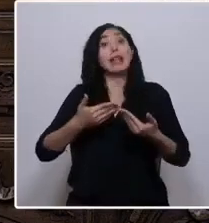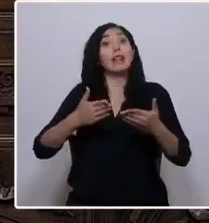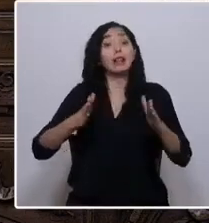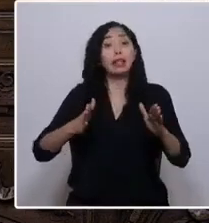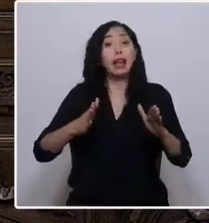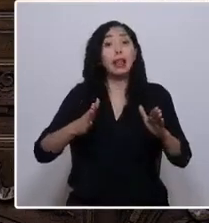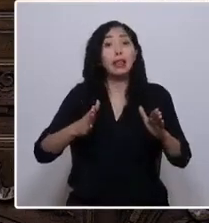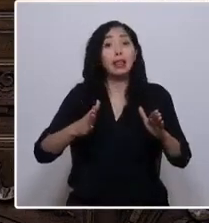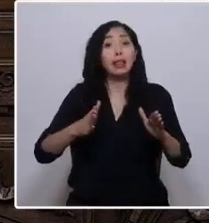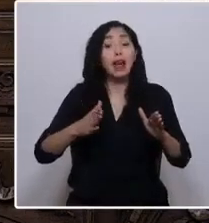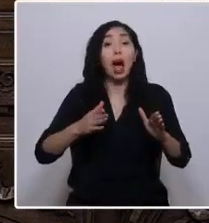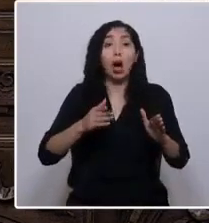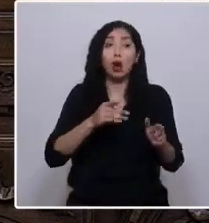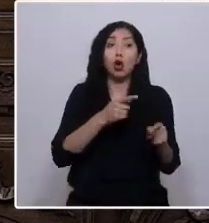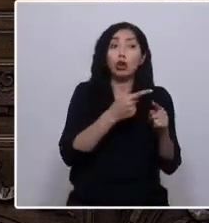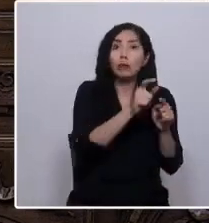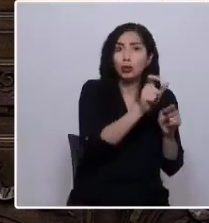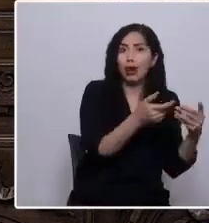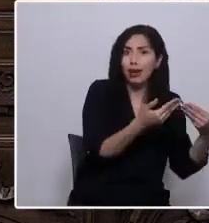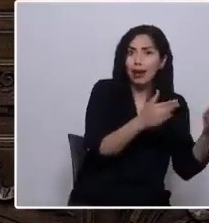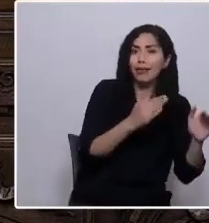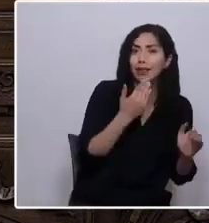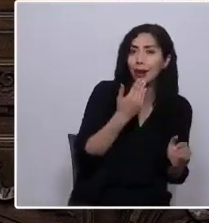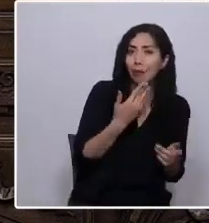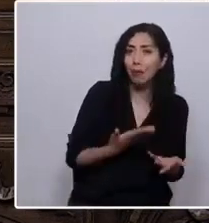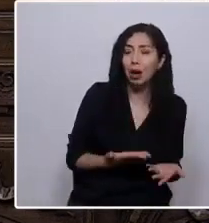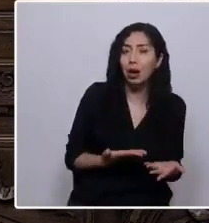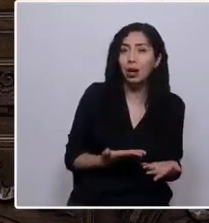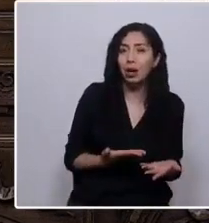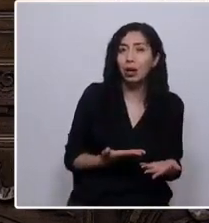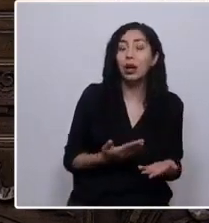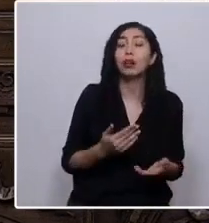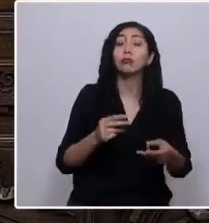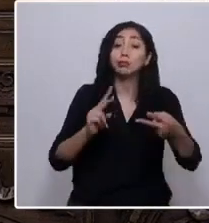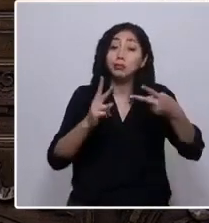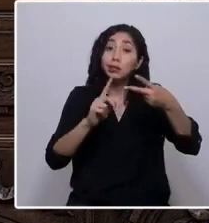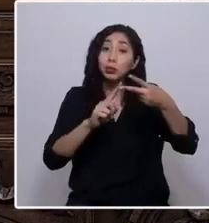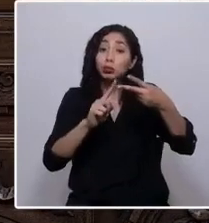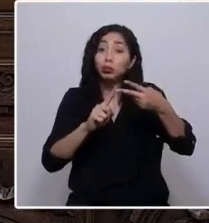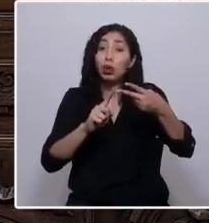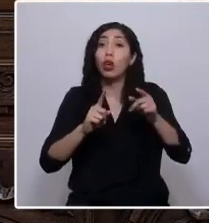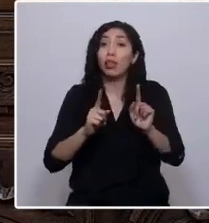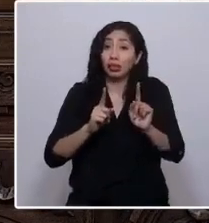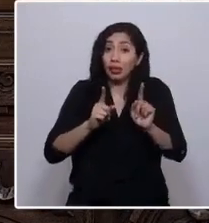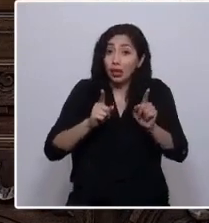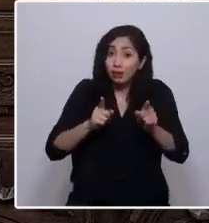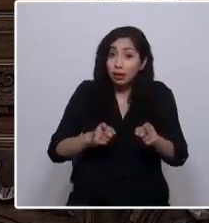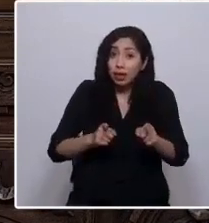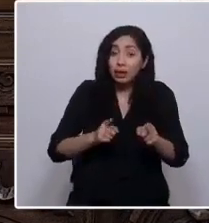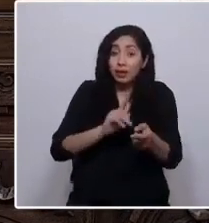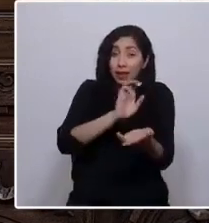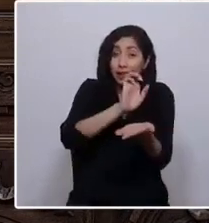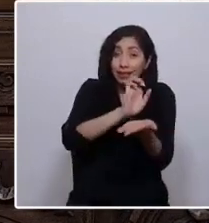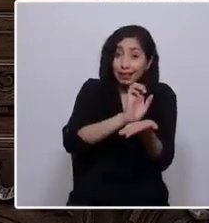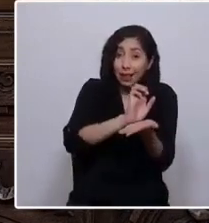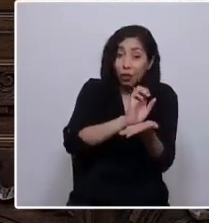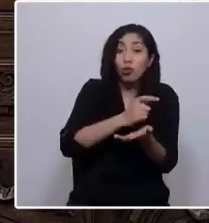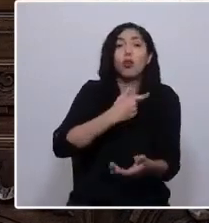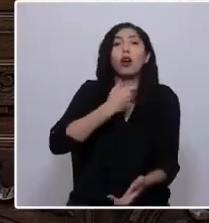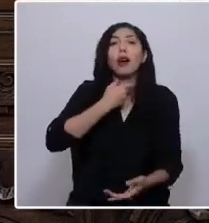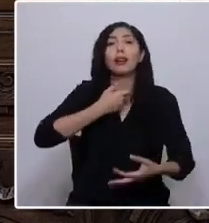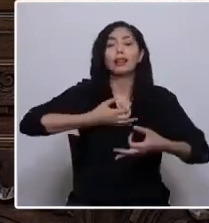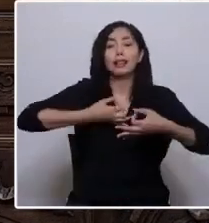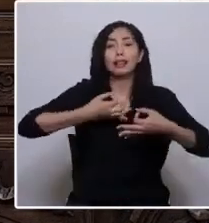empieza la de mi vecino. Y en segundo lugar, debemos establecer el deber que tiene el Estado de garantizar la